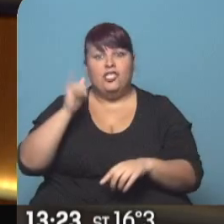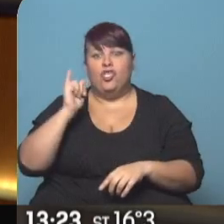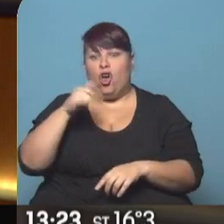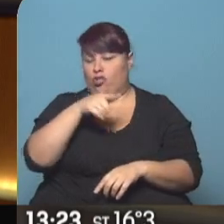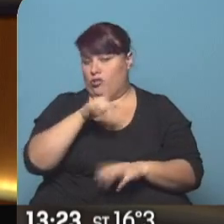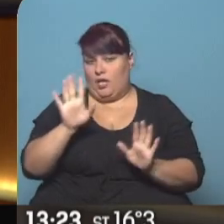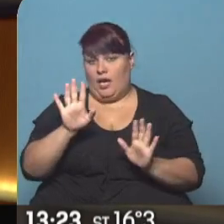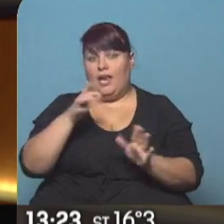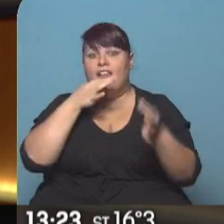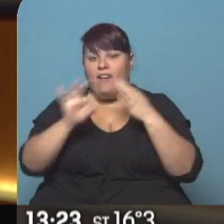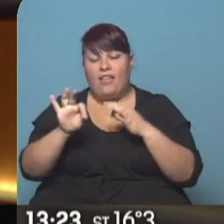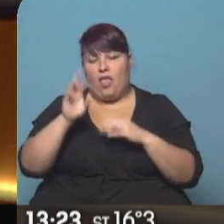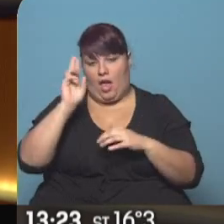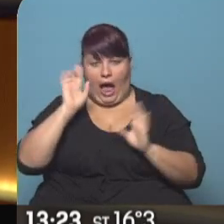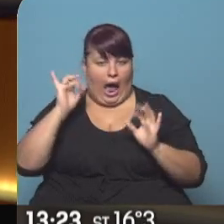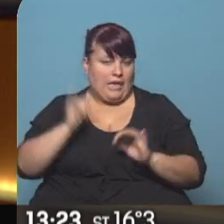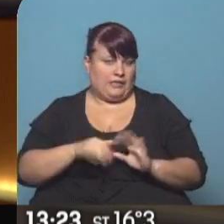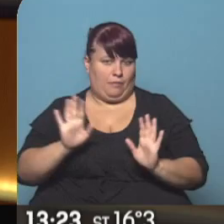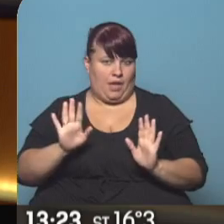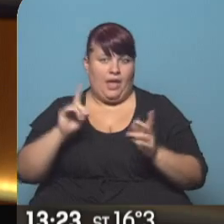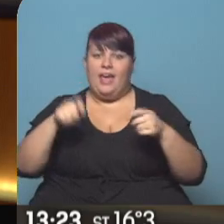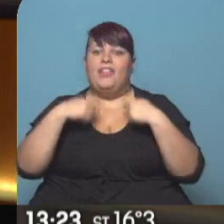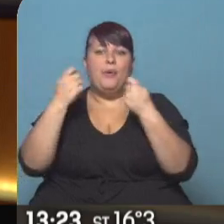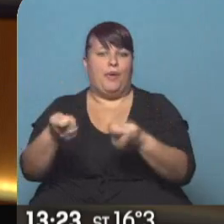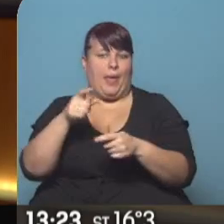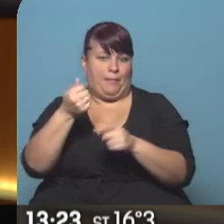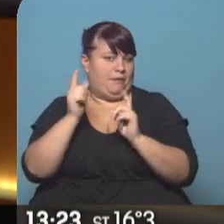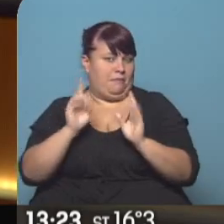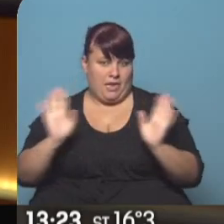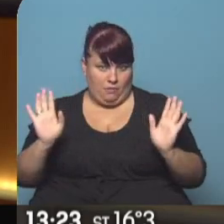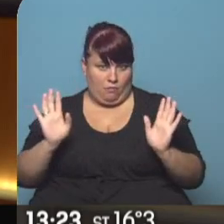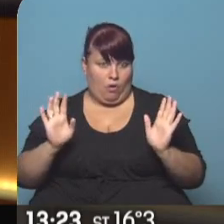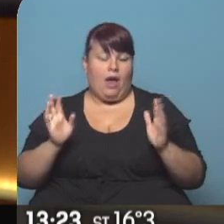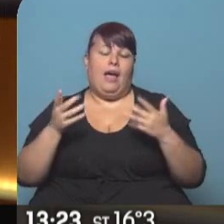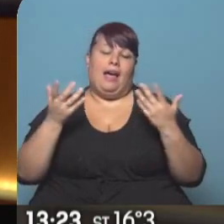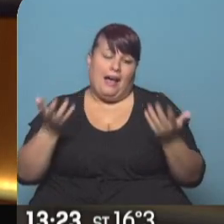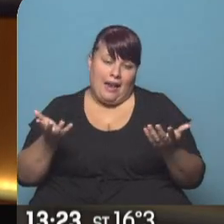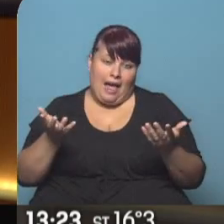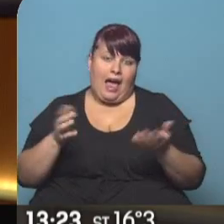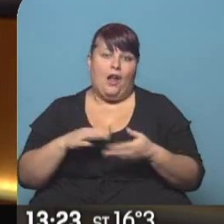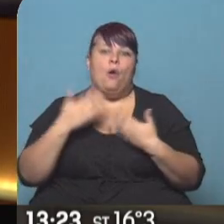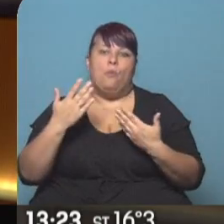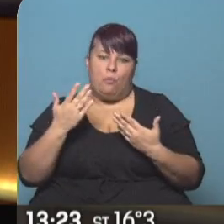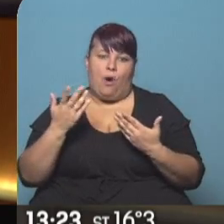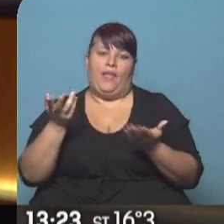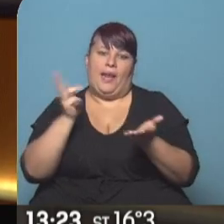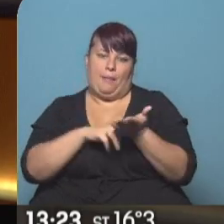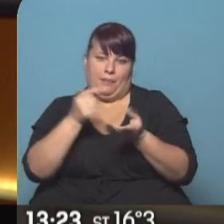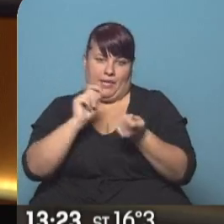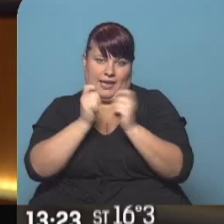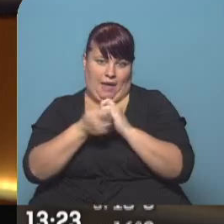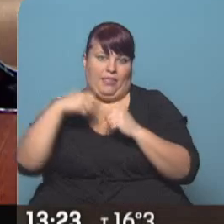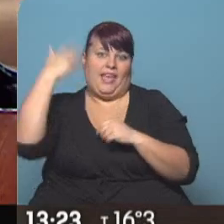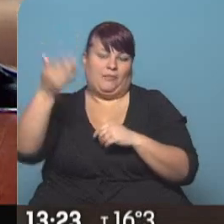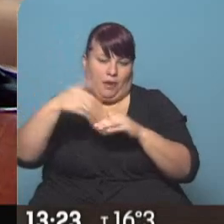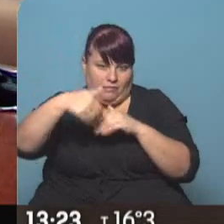al vendedor y tiene que entregársela a ese precio. Por supuesto que puede rectificar el precio del proveedor